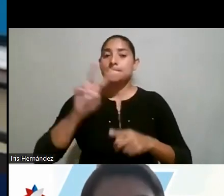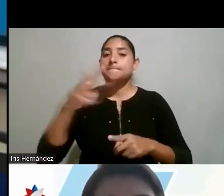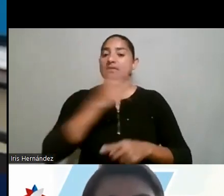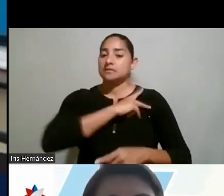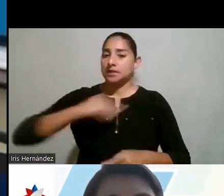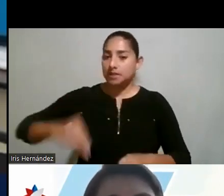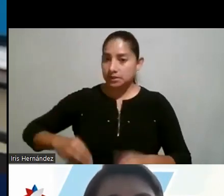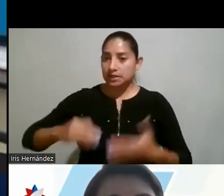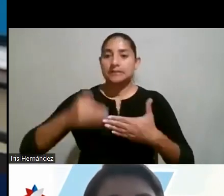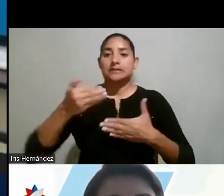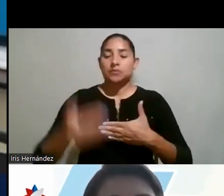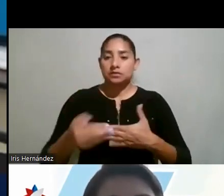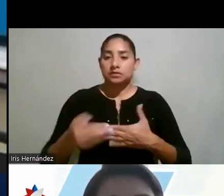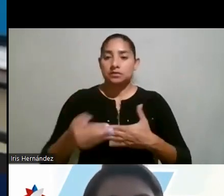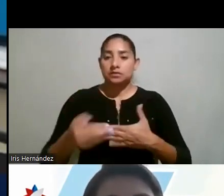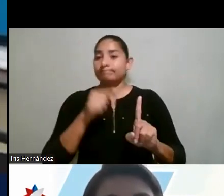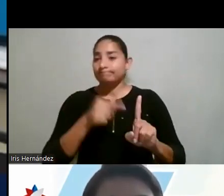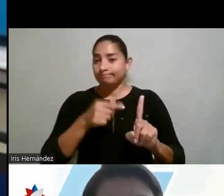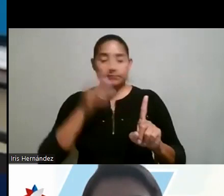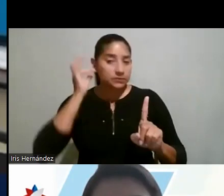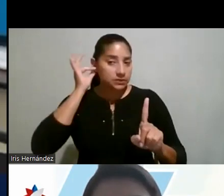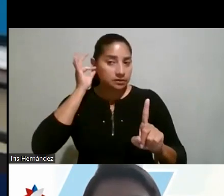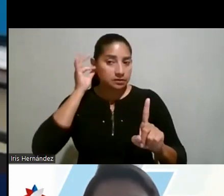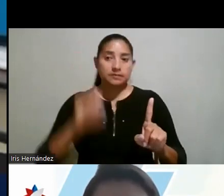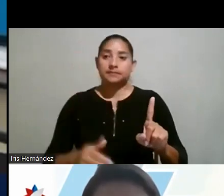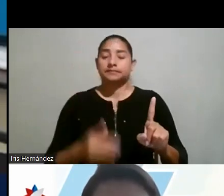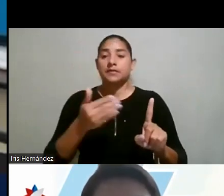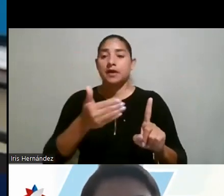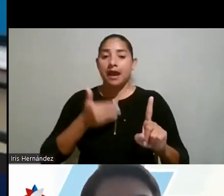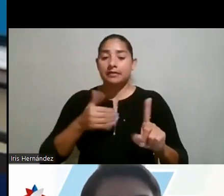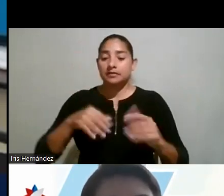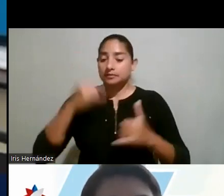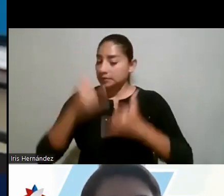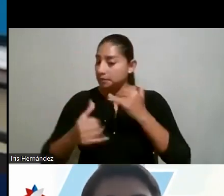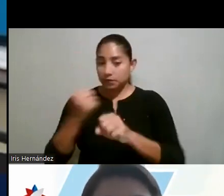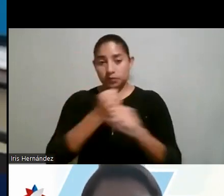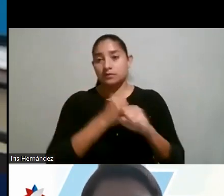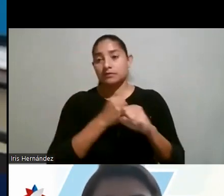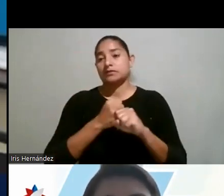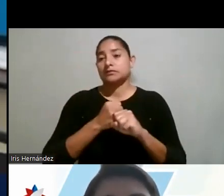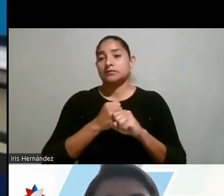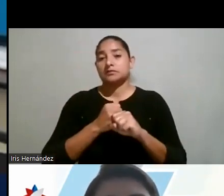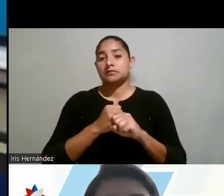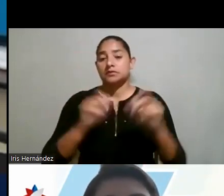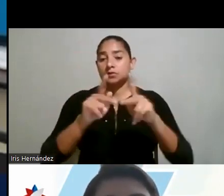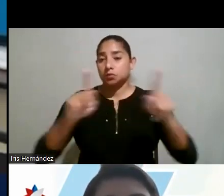Y ella, poco antes de salir de su cargo,